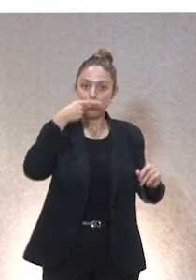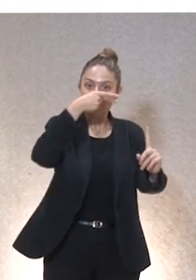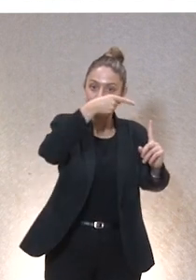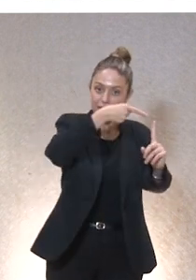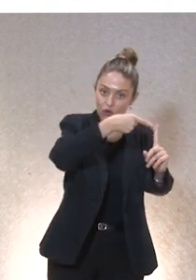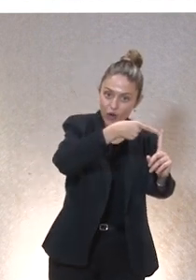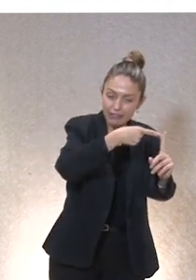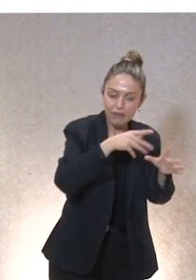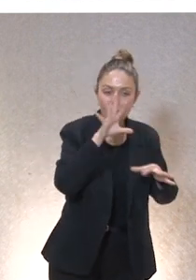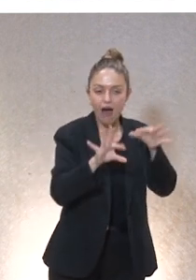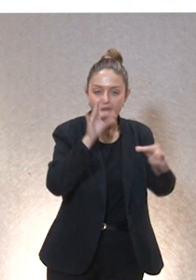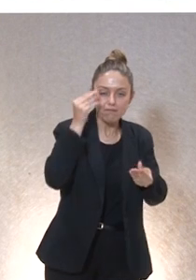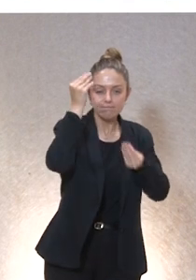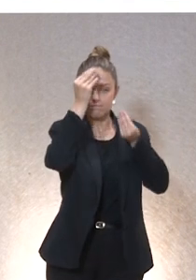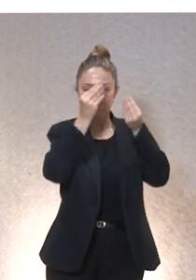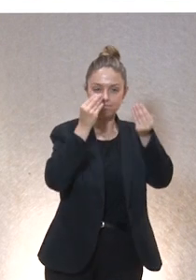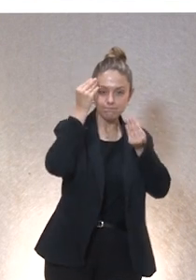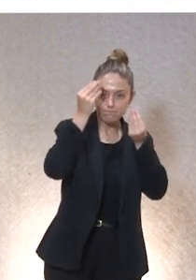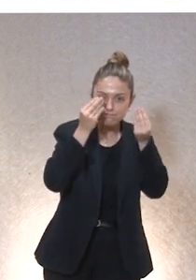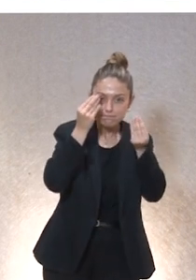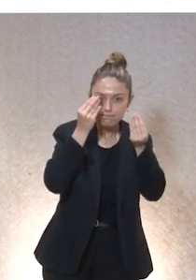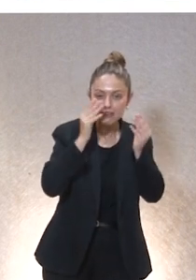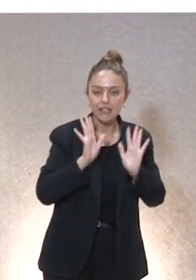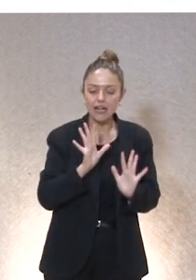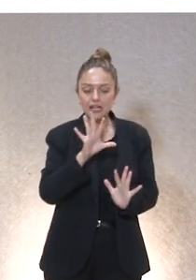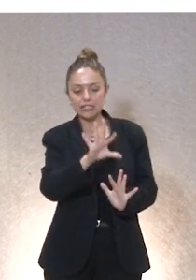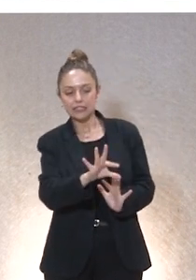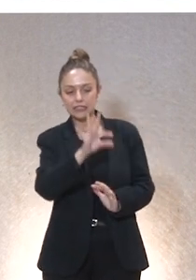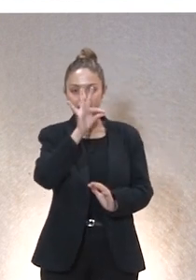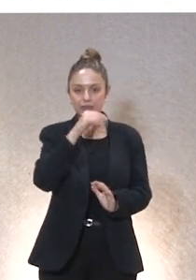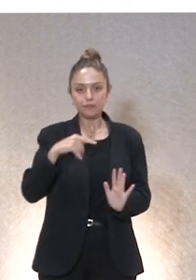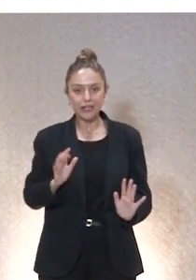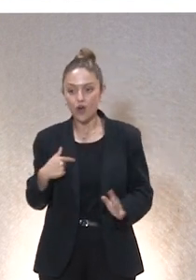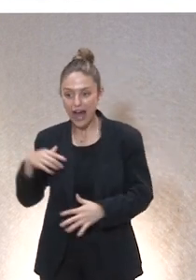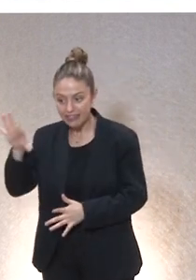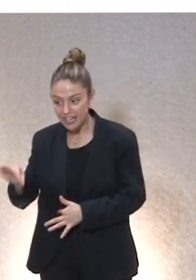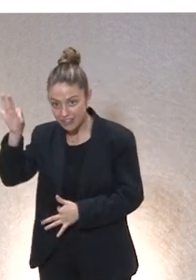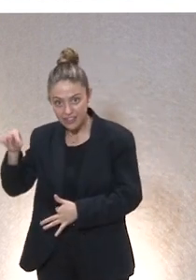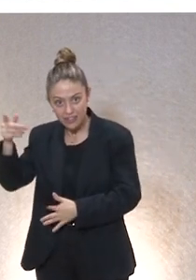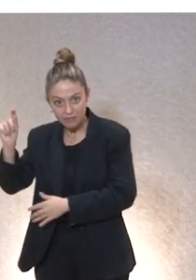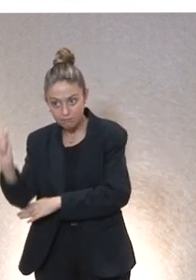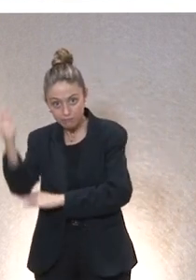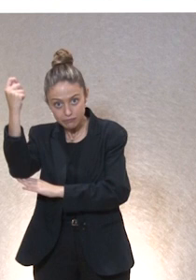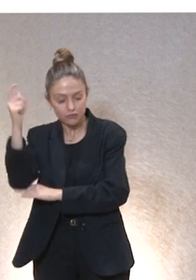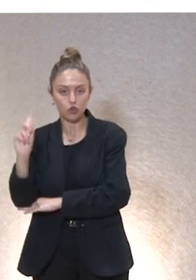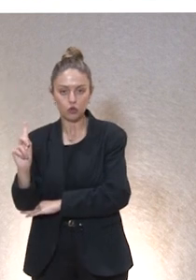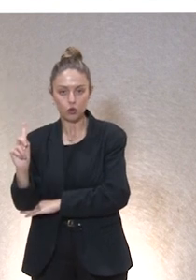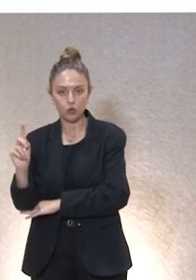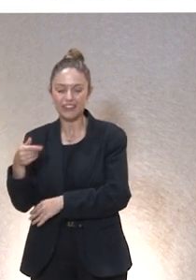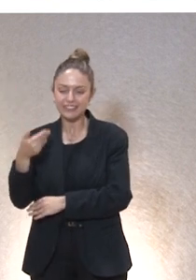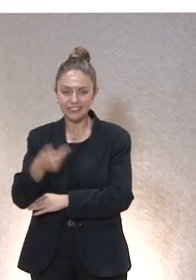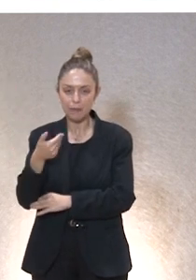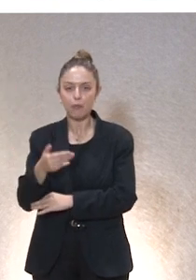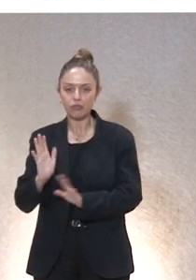deliberar, perdón, a decidir pero no a deliberar. Y esta fenomenología de la decisión es